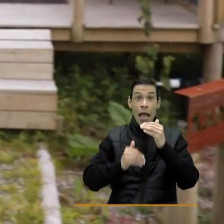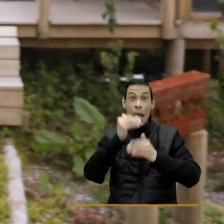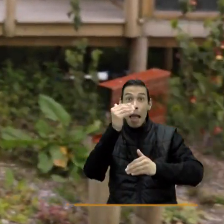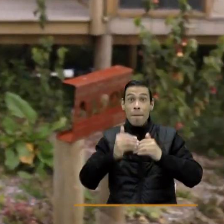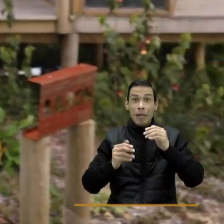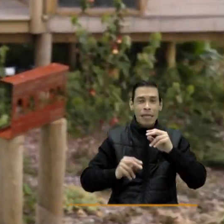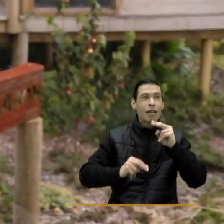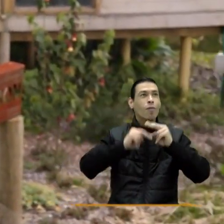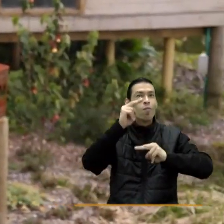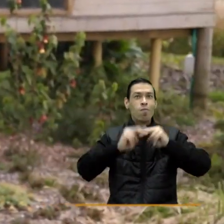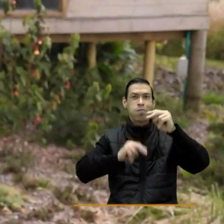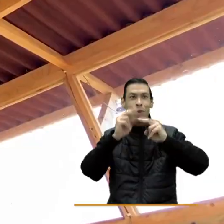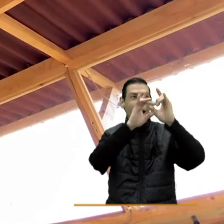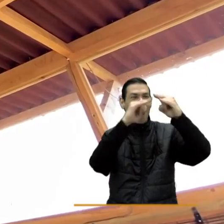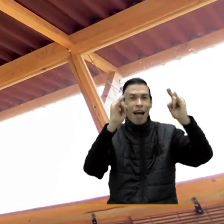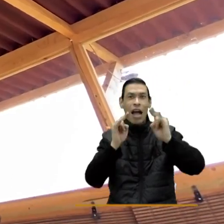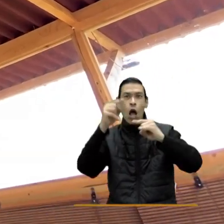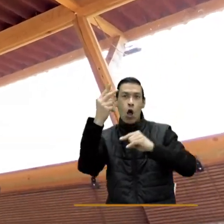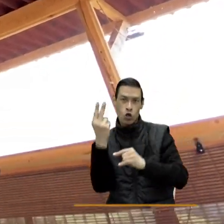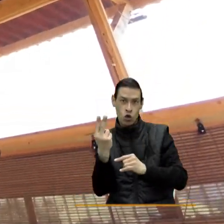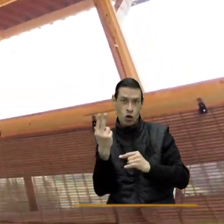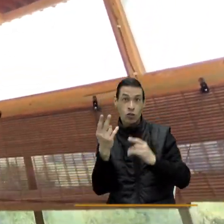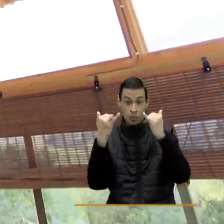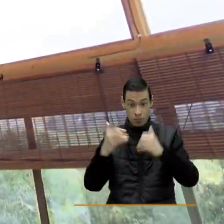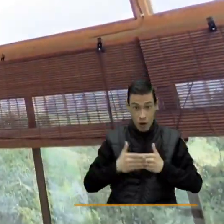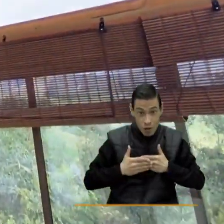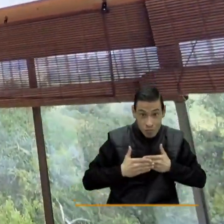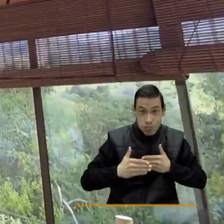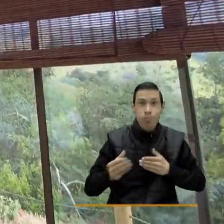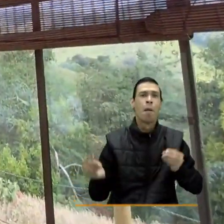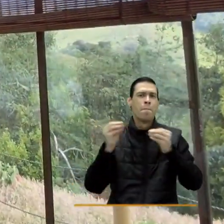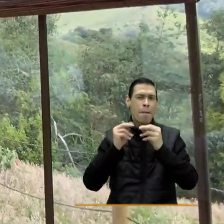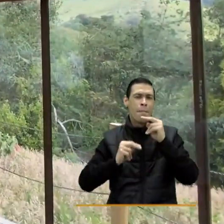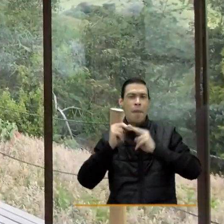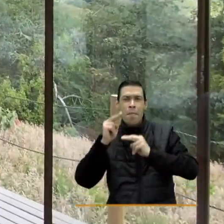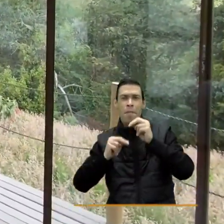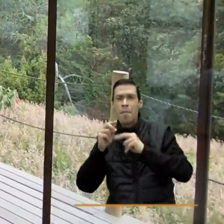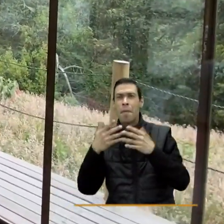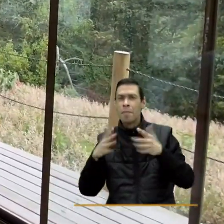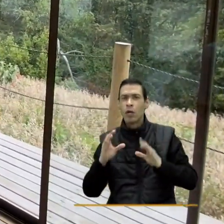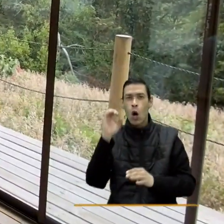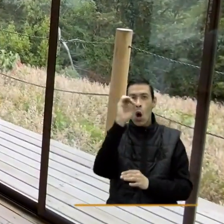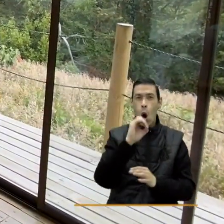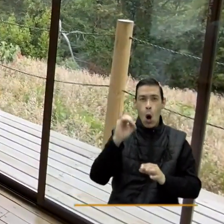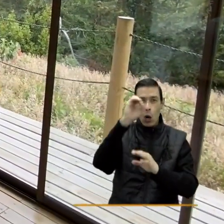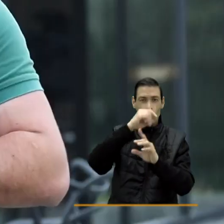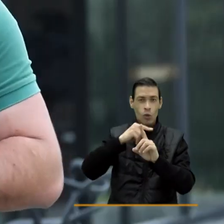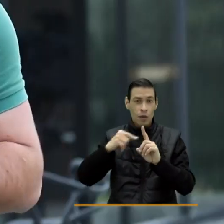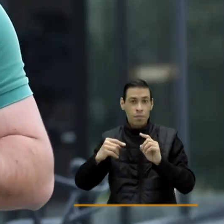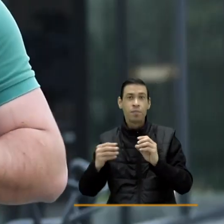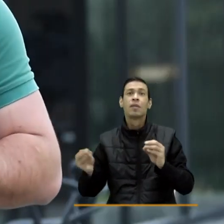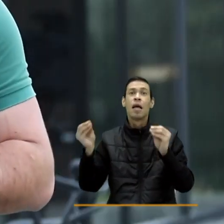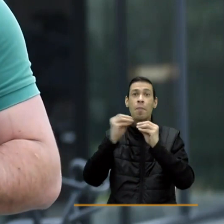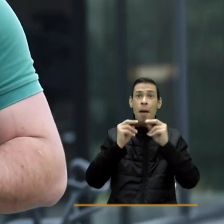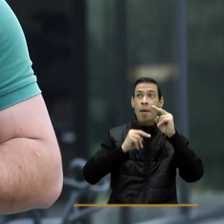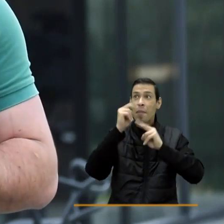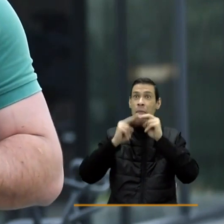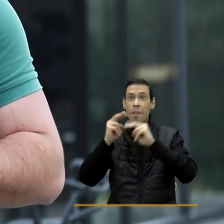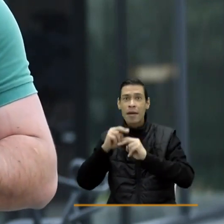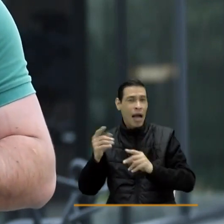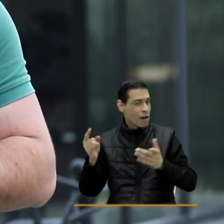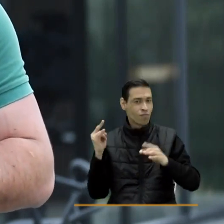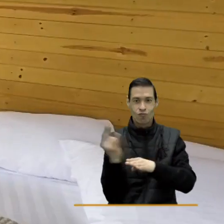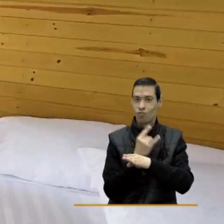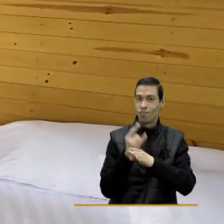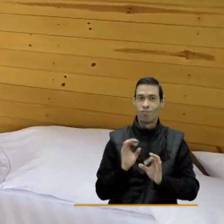cabañas, y esperamos seguirlos ejecutando durante el resto del año 2022, para que más o menos a mediados de octubre finalicemos la construcción y podamos